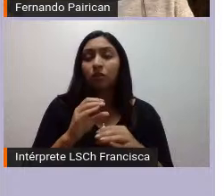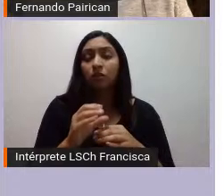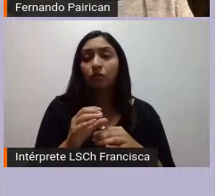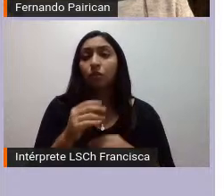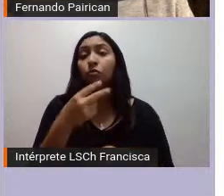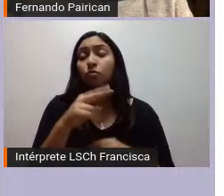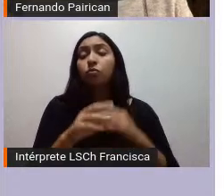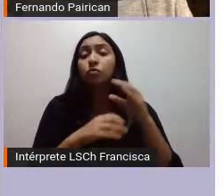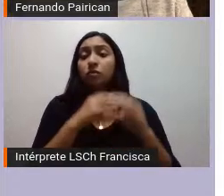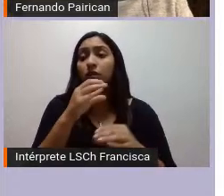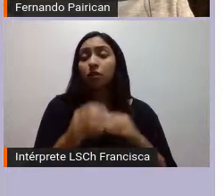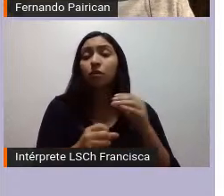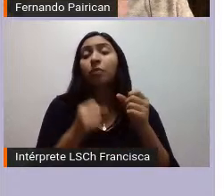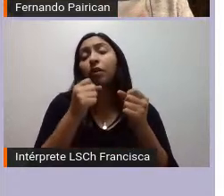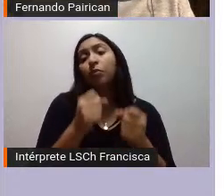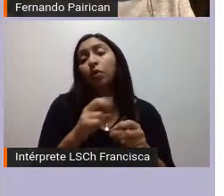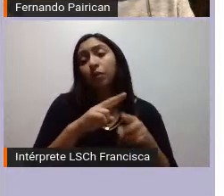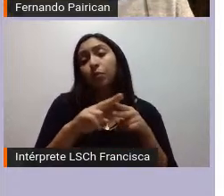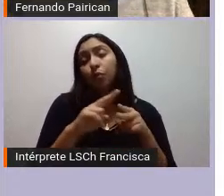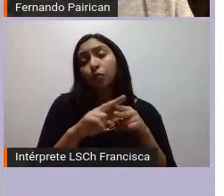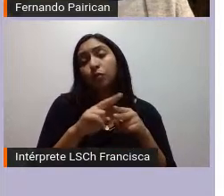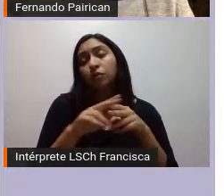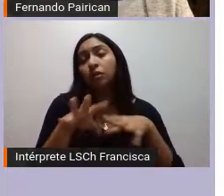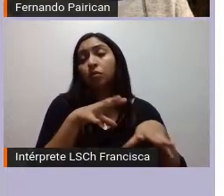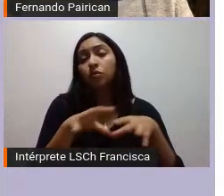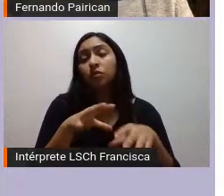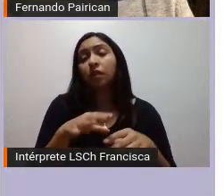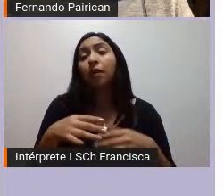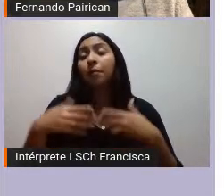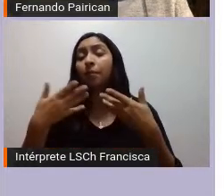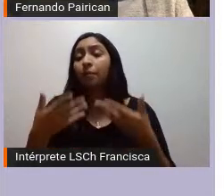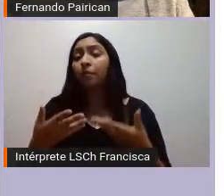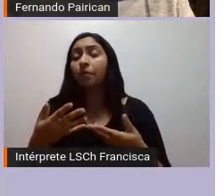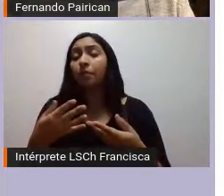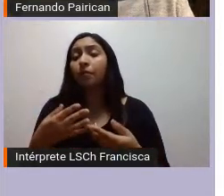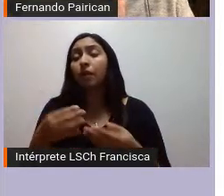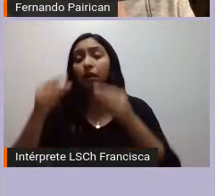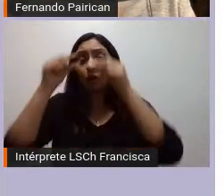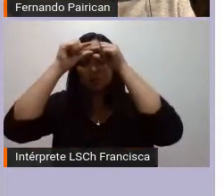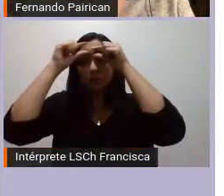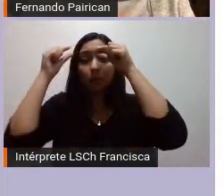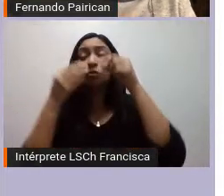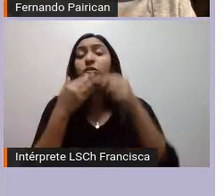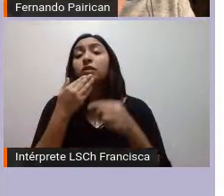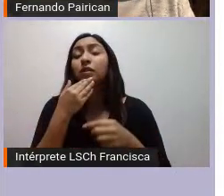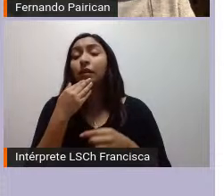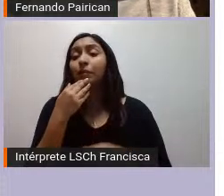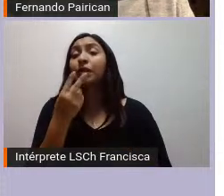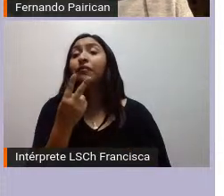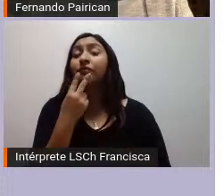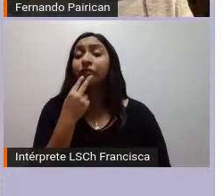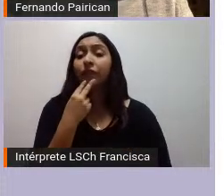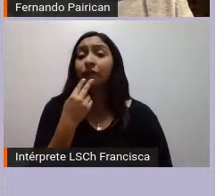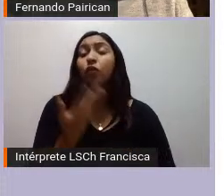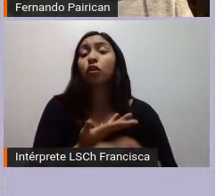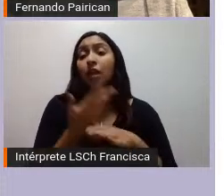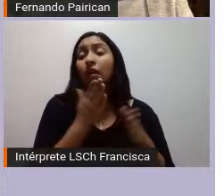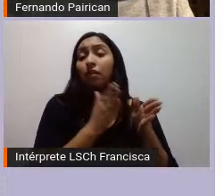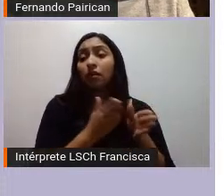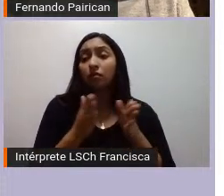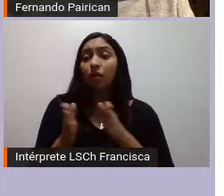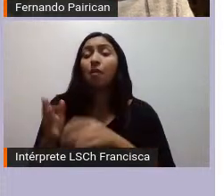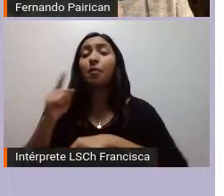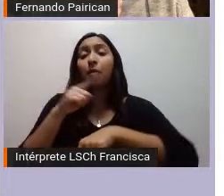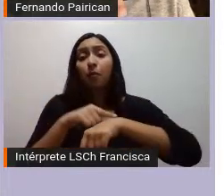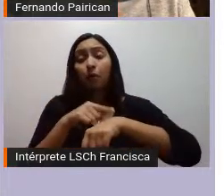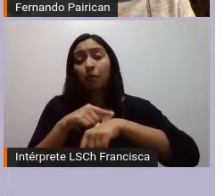producción para el pueblo mapuche también es un ser vivo y también tiene etapas y momentos donde se genera el tiempo